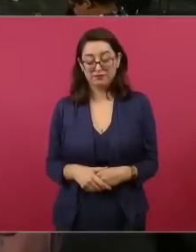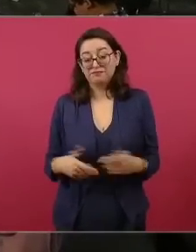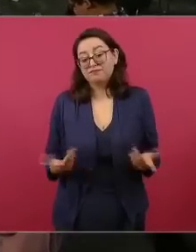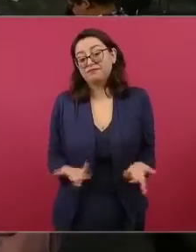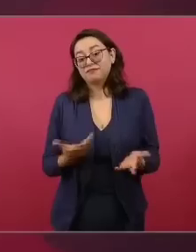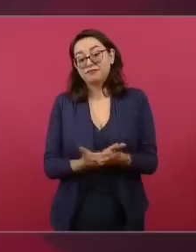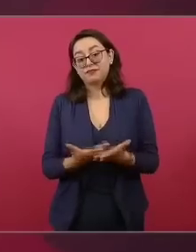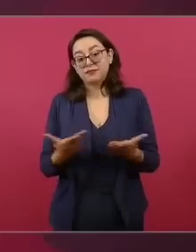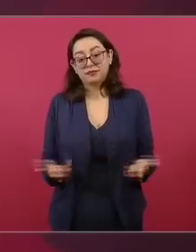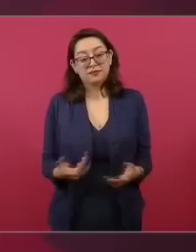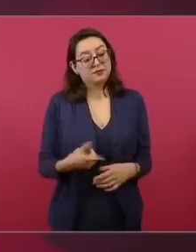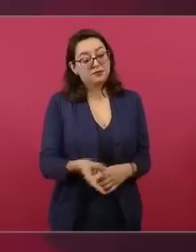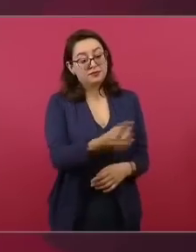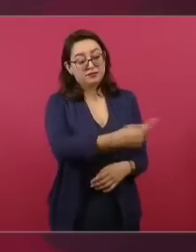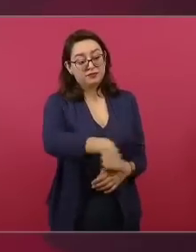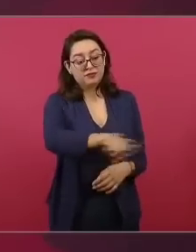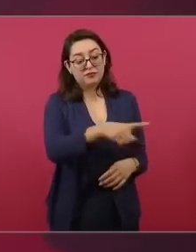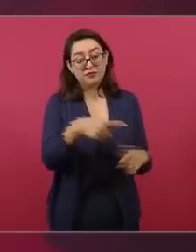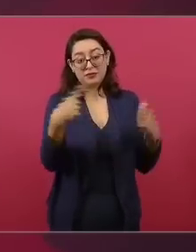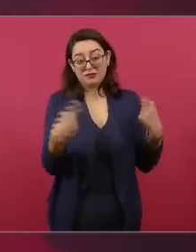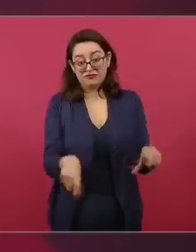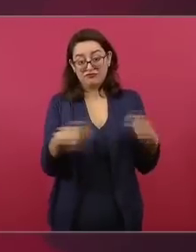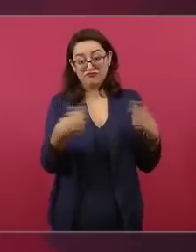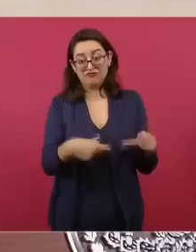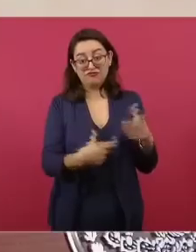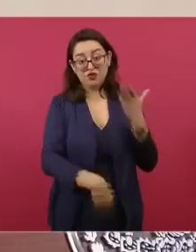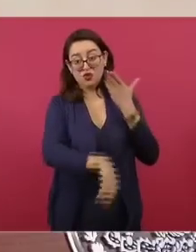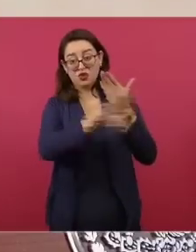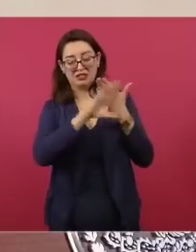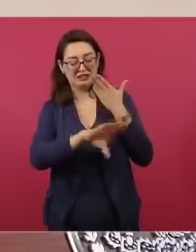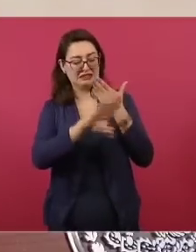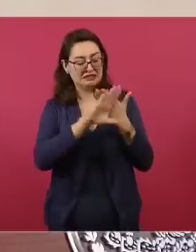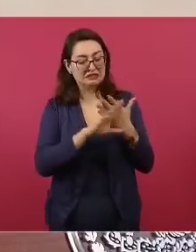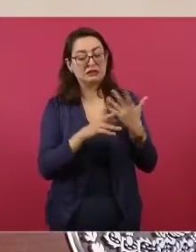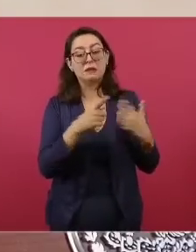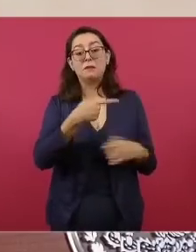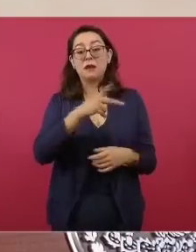la oligarquía, les afecta mucho,